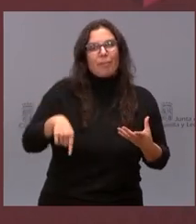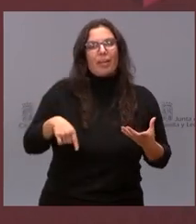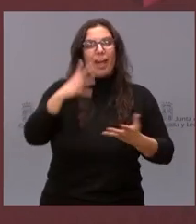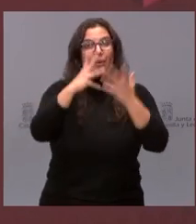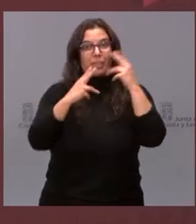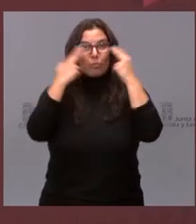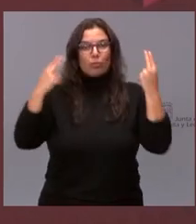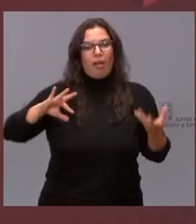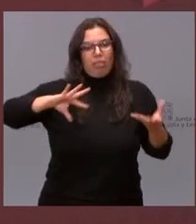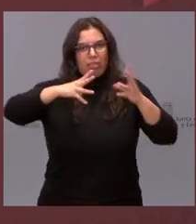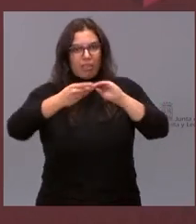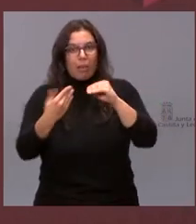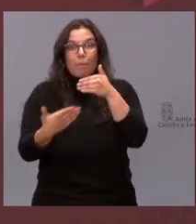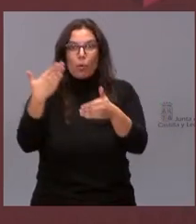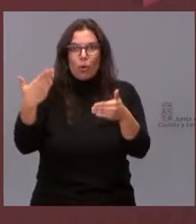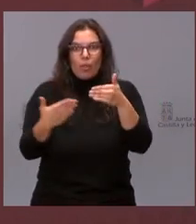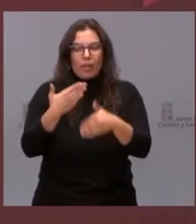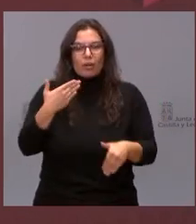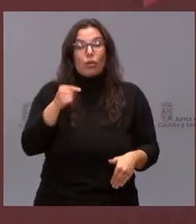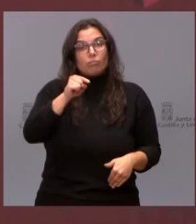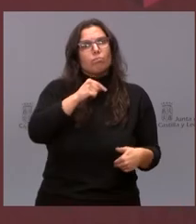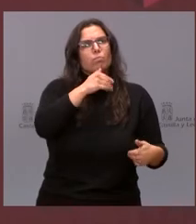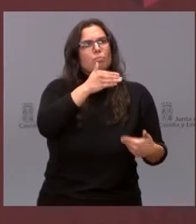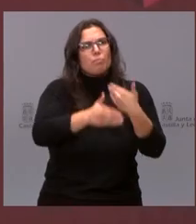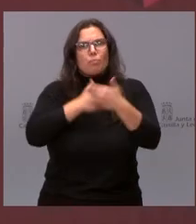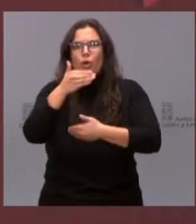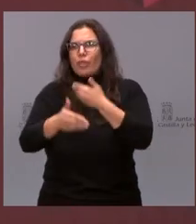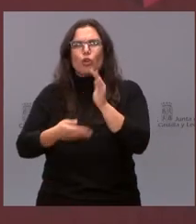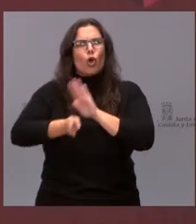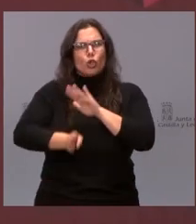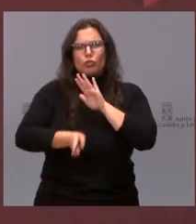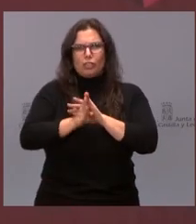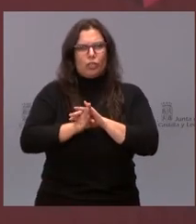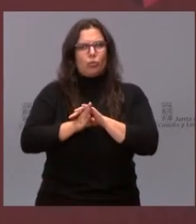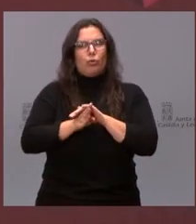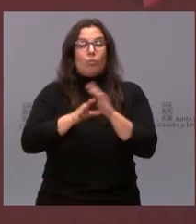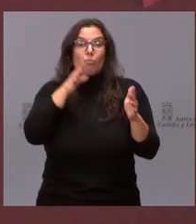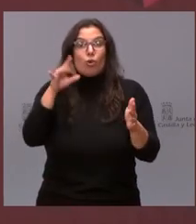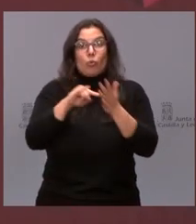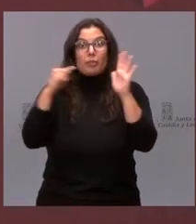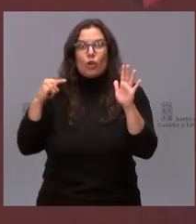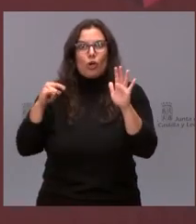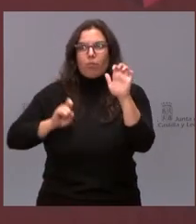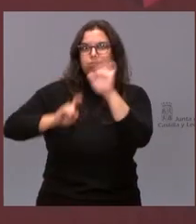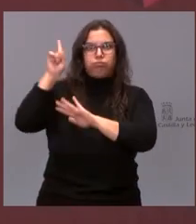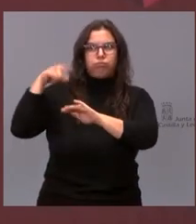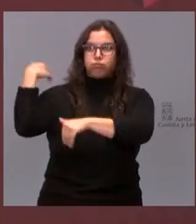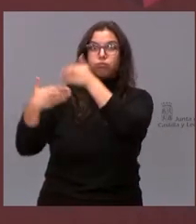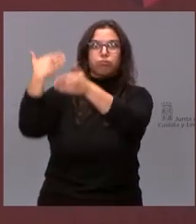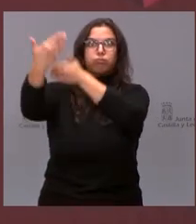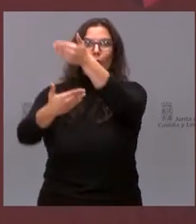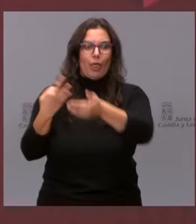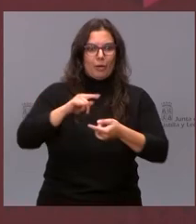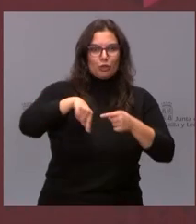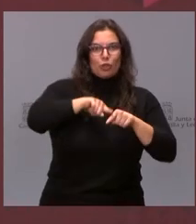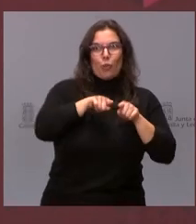administración. Este es un proceso siempre continuo, cada vez vienen nuevas tecnologías que nos obligan a